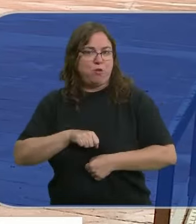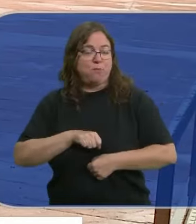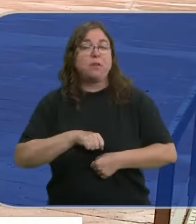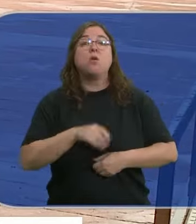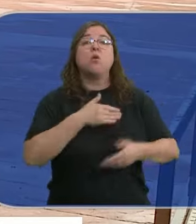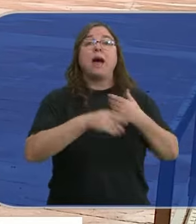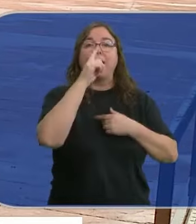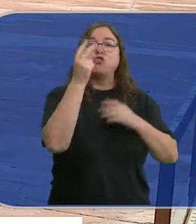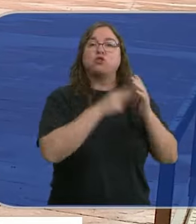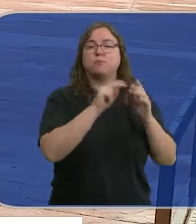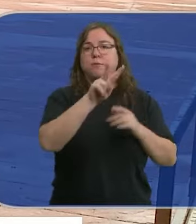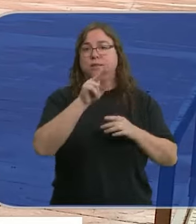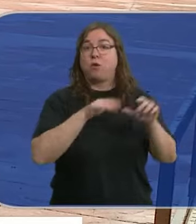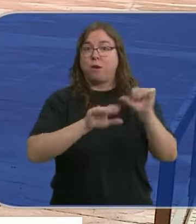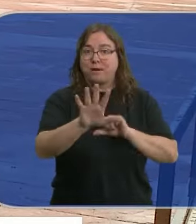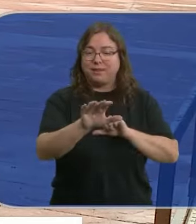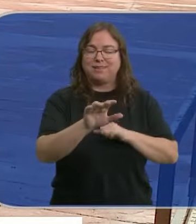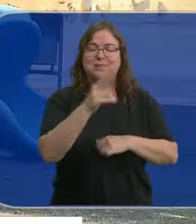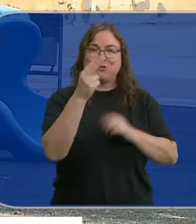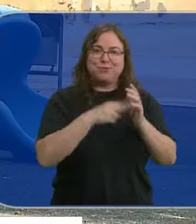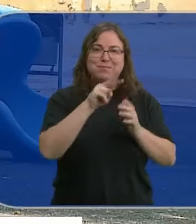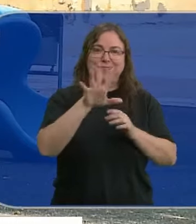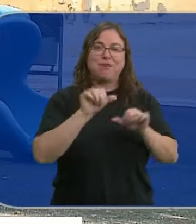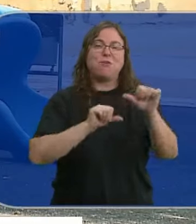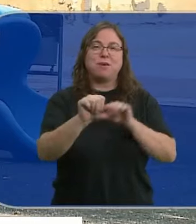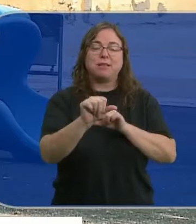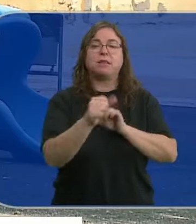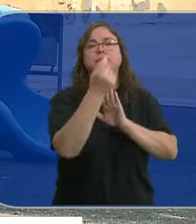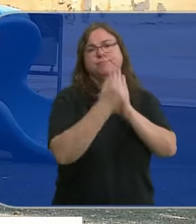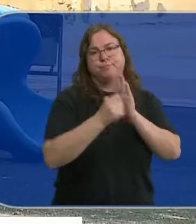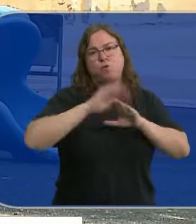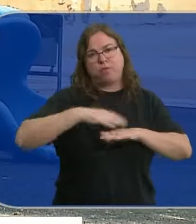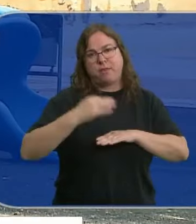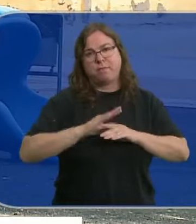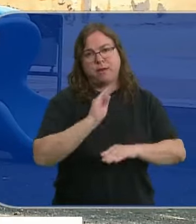Será a partir de 2025. Para recibir esta ayuda habrá que cumplir algunos requisitos.